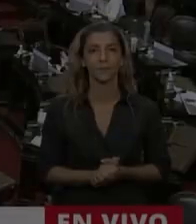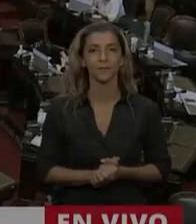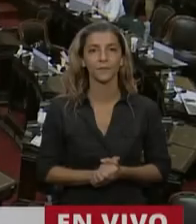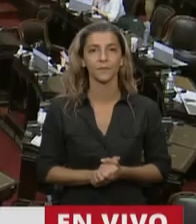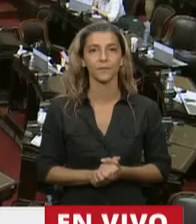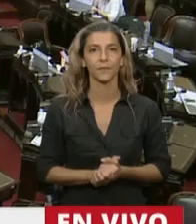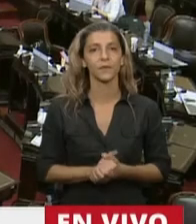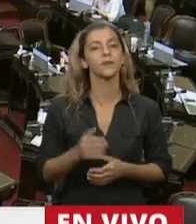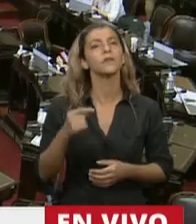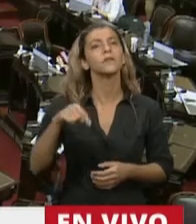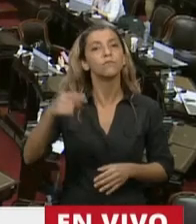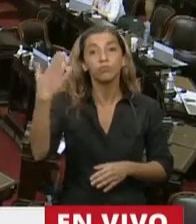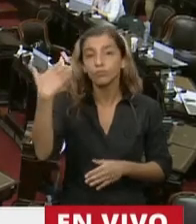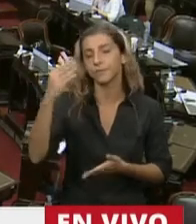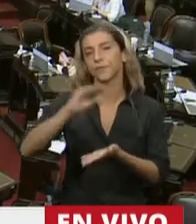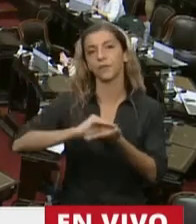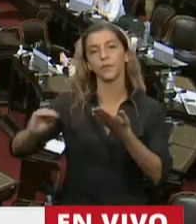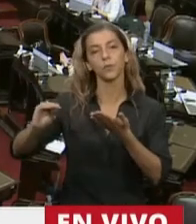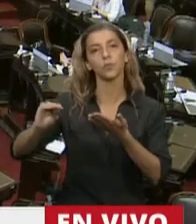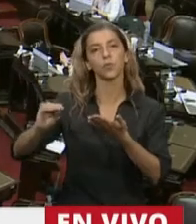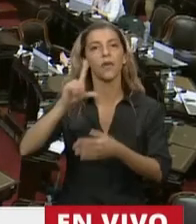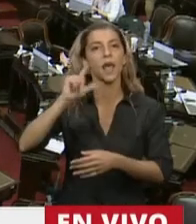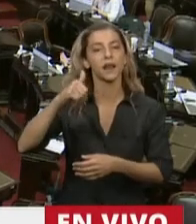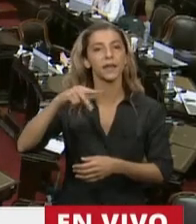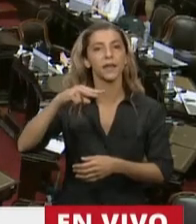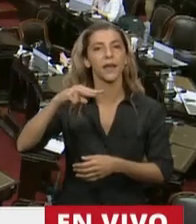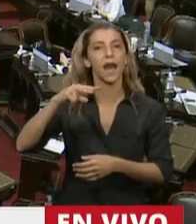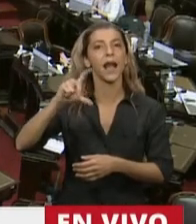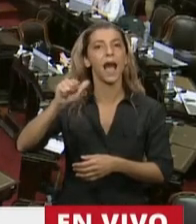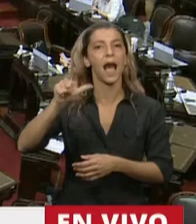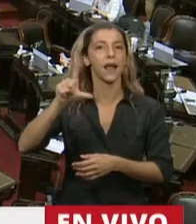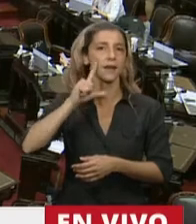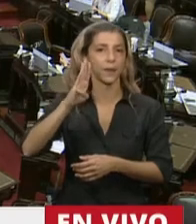Tiene la palabra la diputada Lía Verónica Caliba.